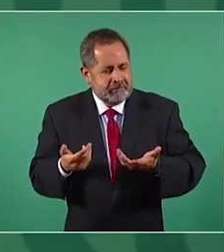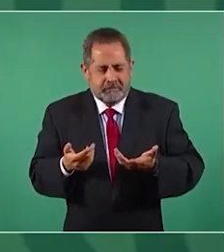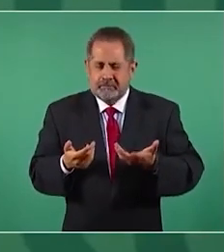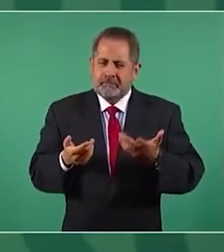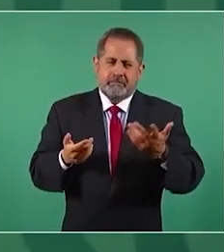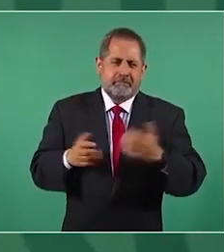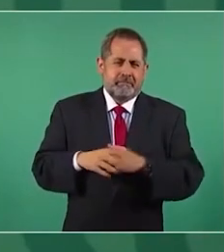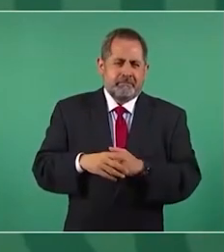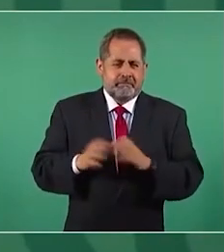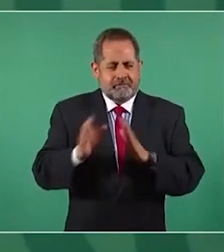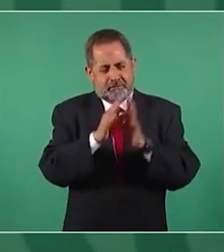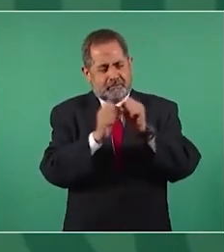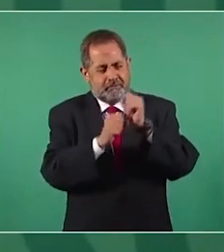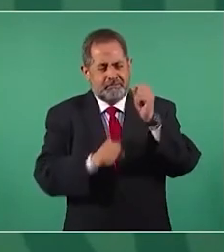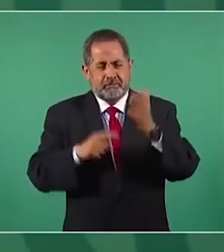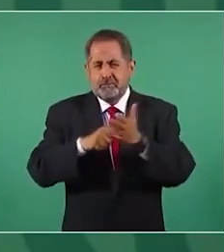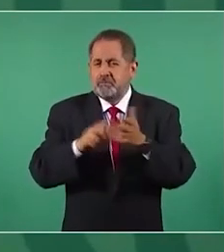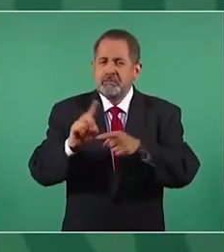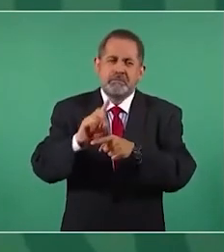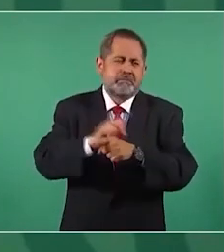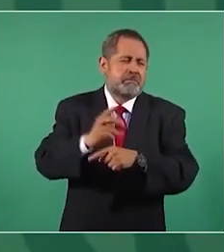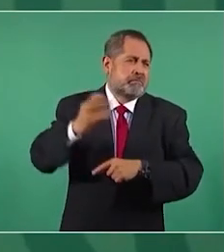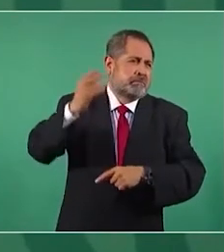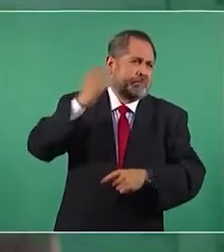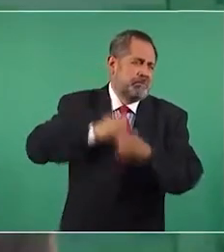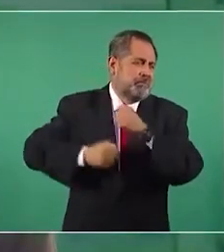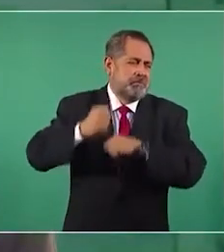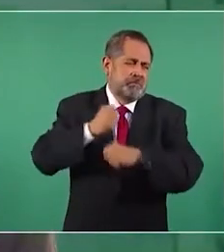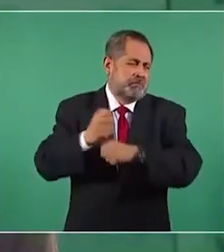la constitución desde hace muchos años